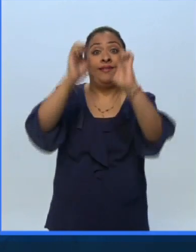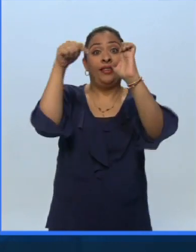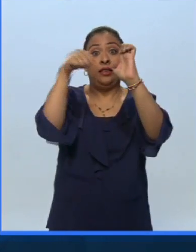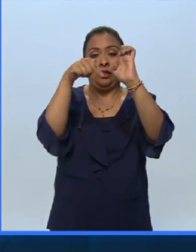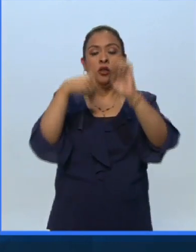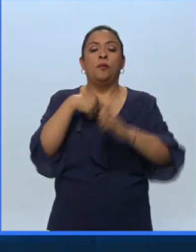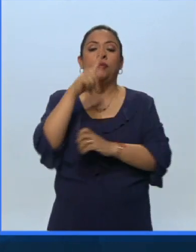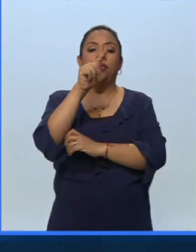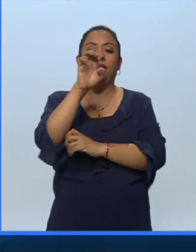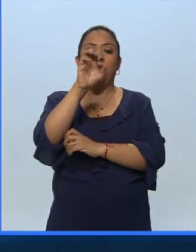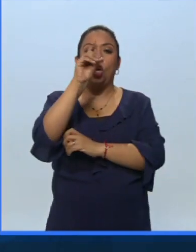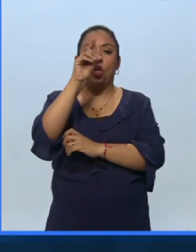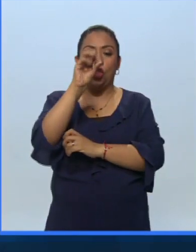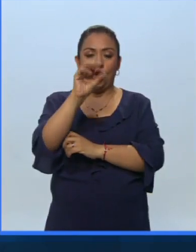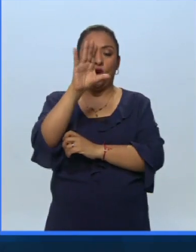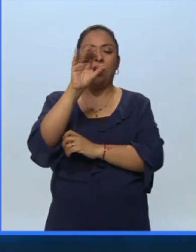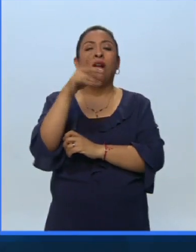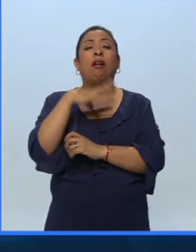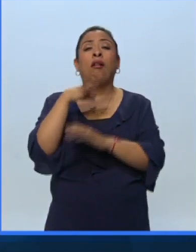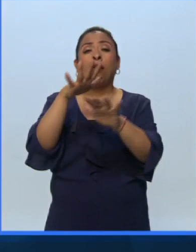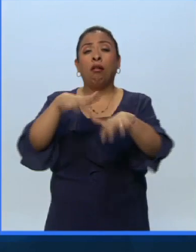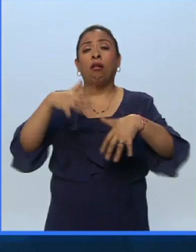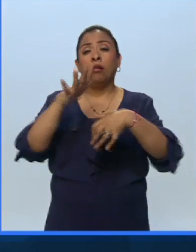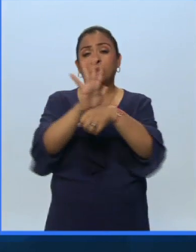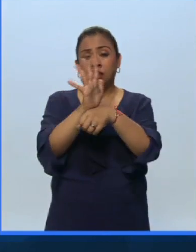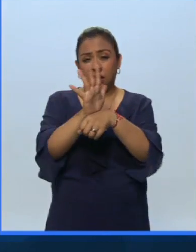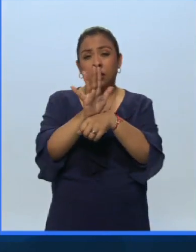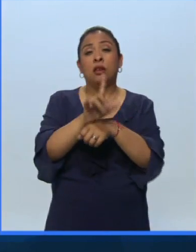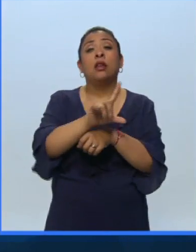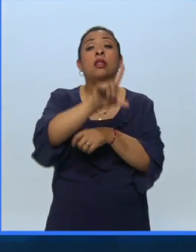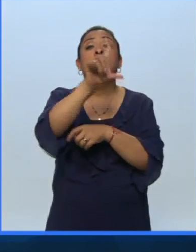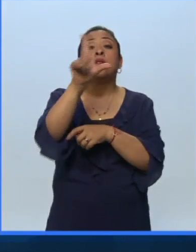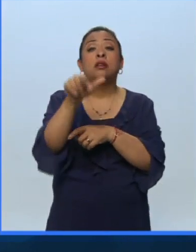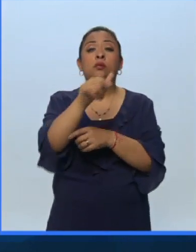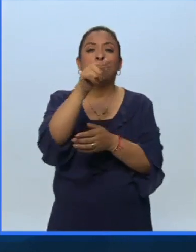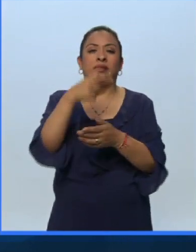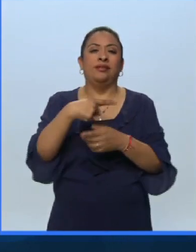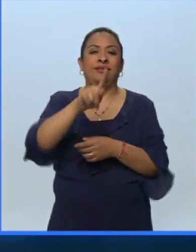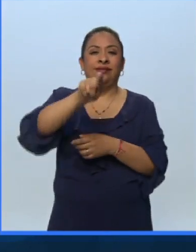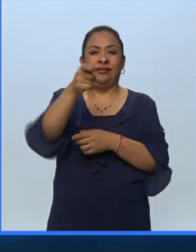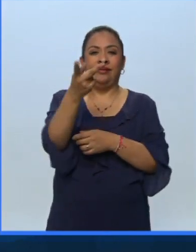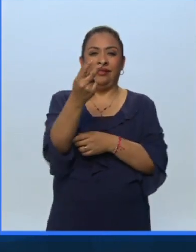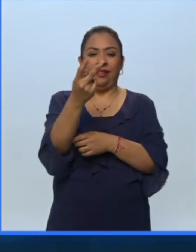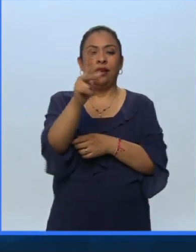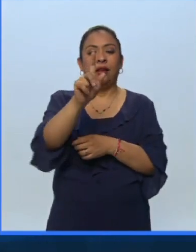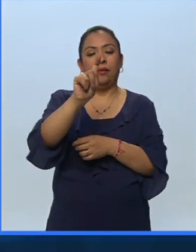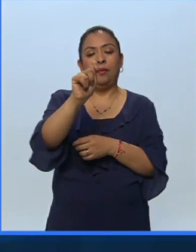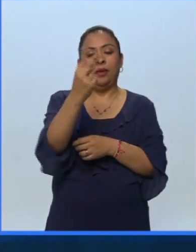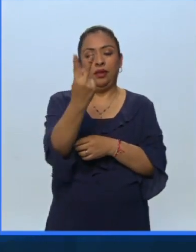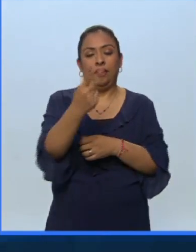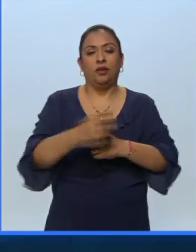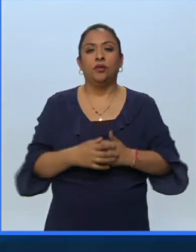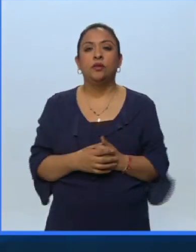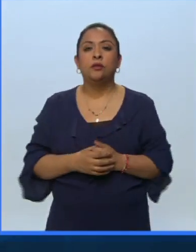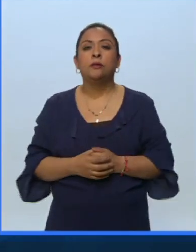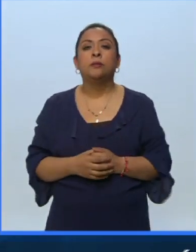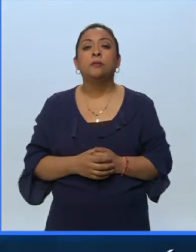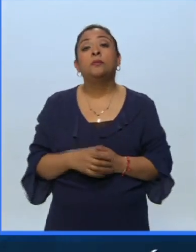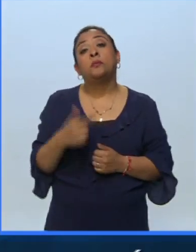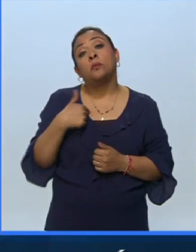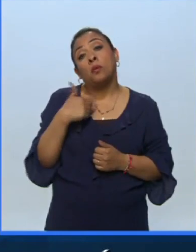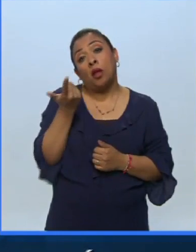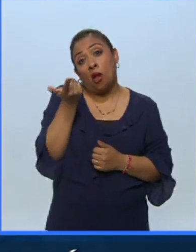Teodoro en concreto se proyectará en salas cinematográficas y posteriormente en señal televisiva por Canal 22 Yo